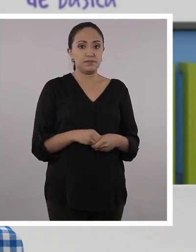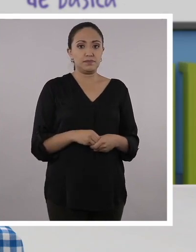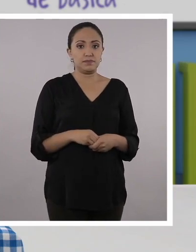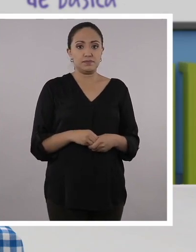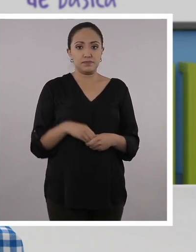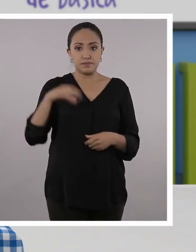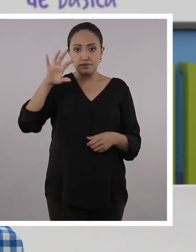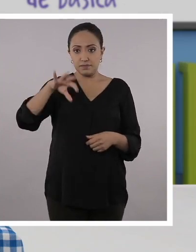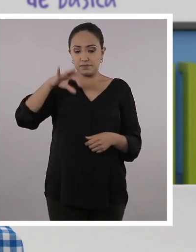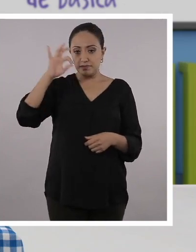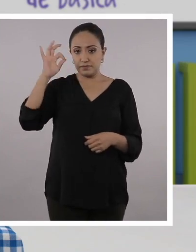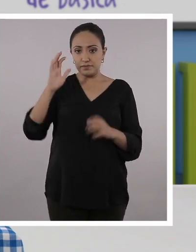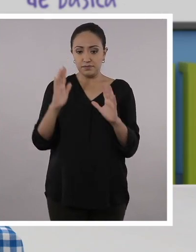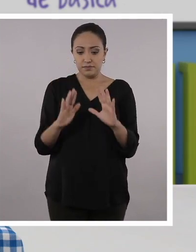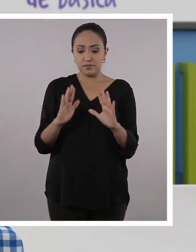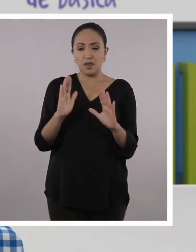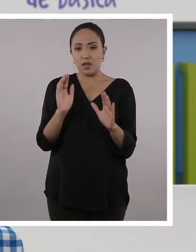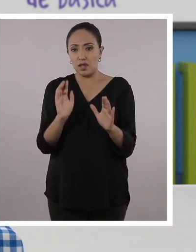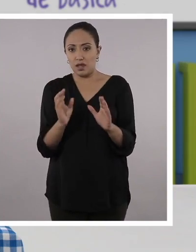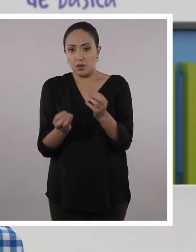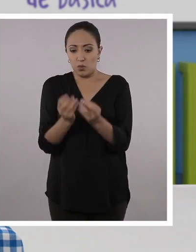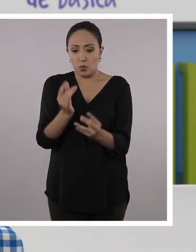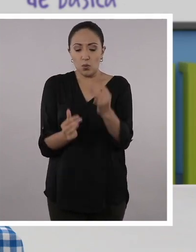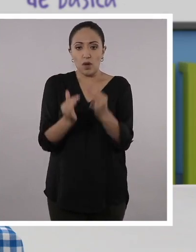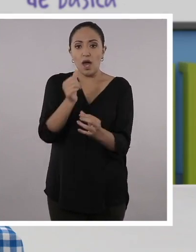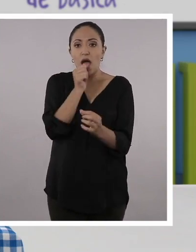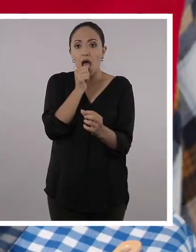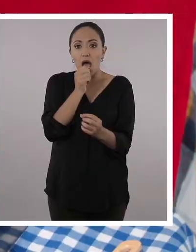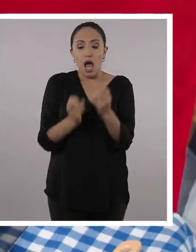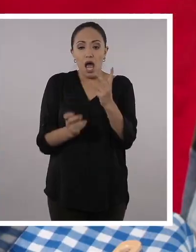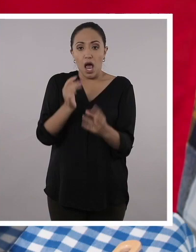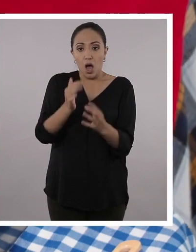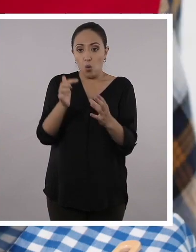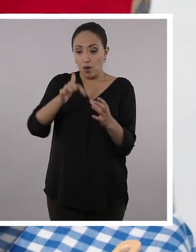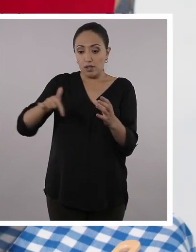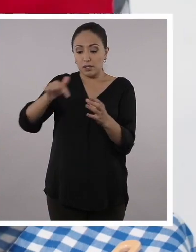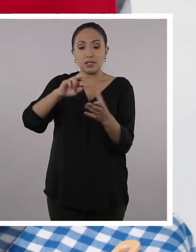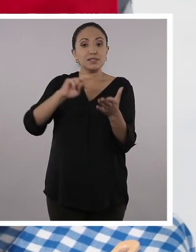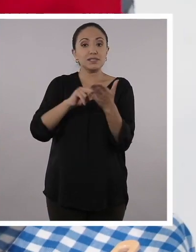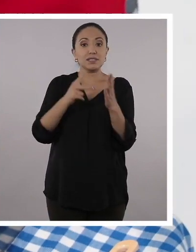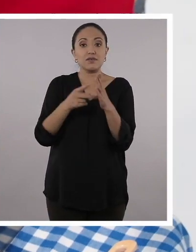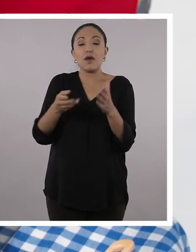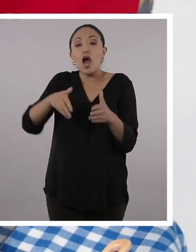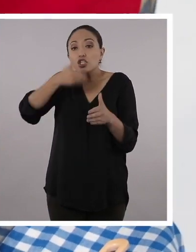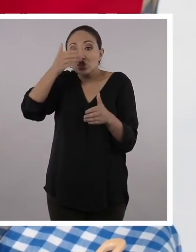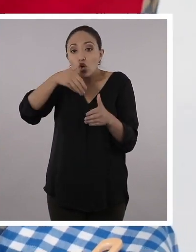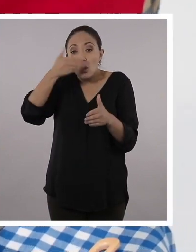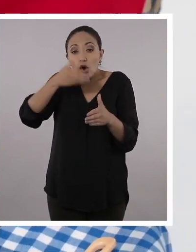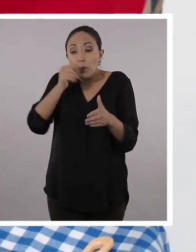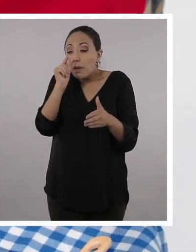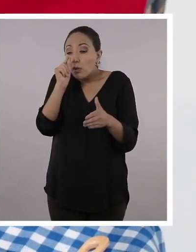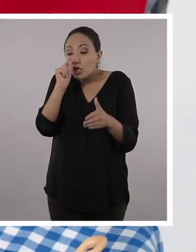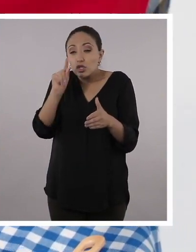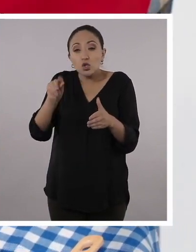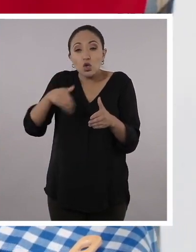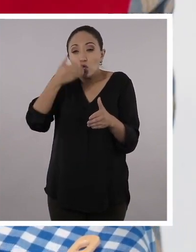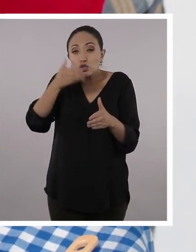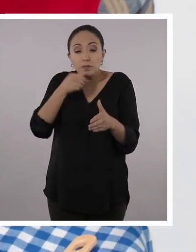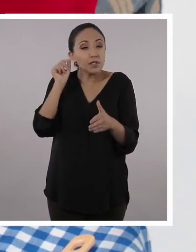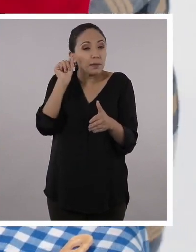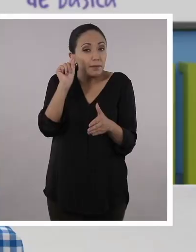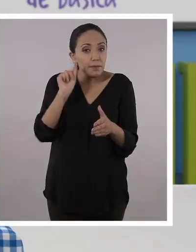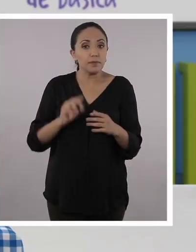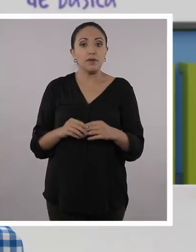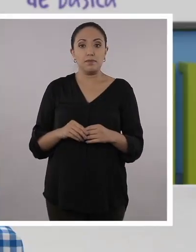Y esto está a punto, ya está hirviendo el agua. Este es síntoma de que la sopa ya mismo, ya mismo, ya mismo